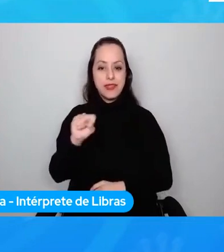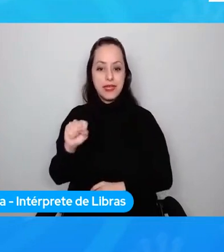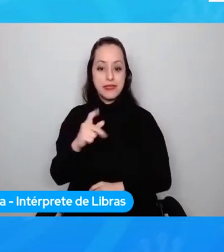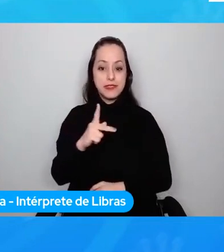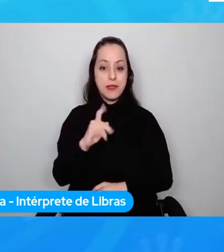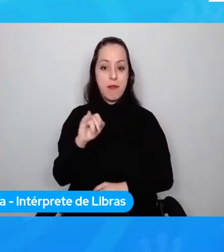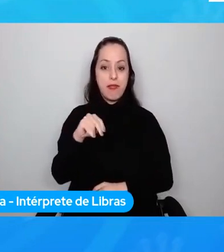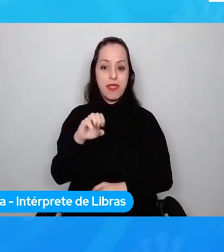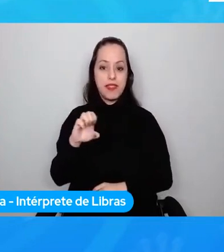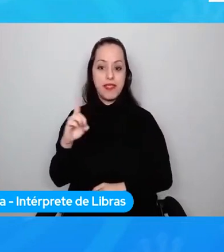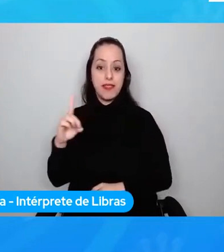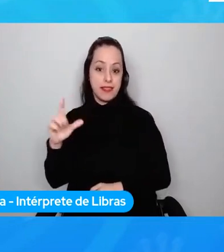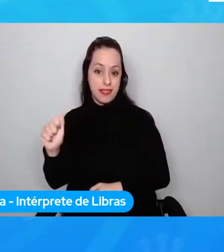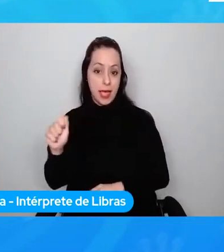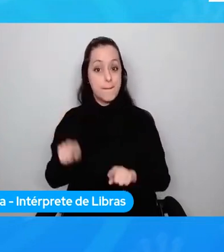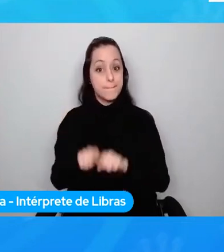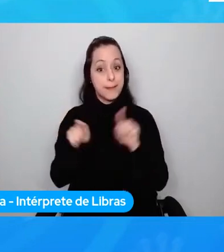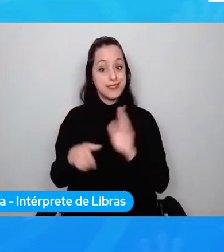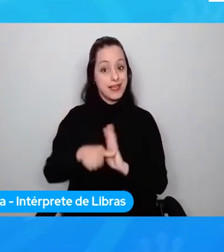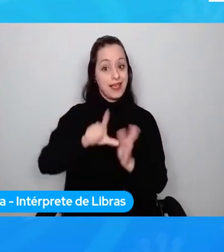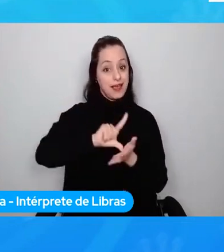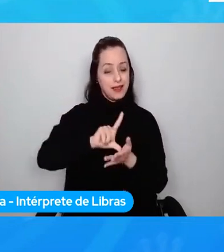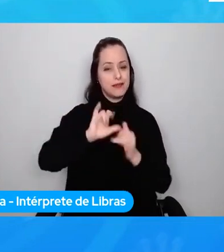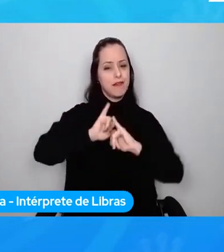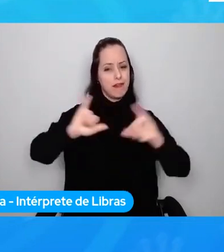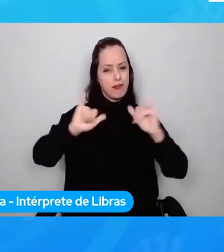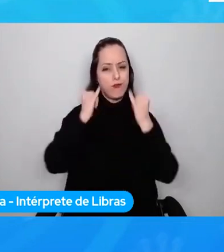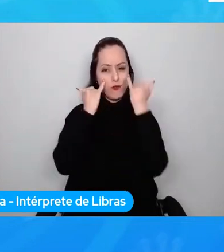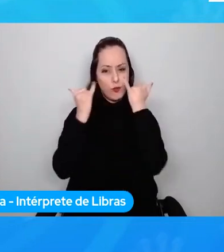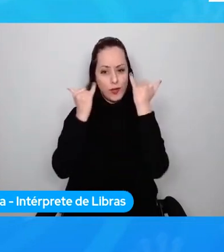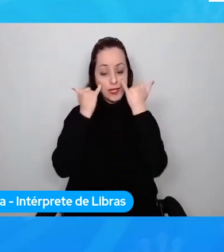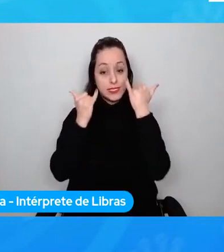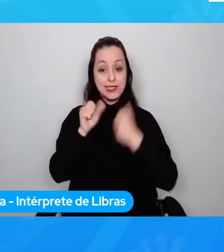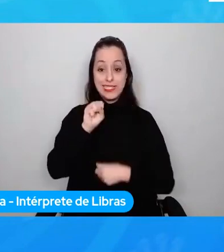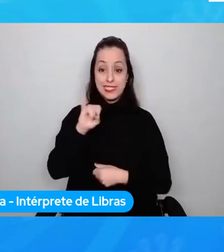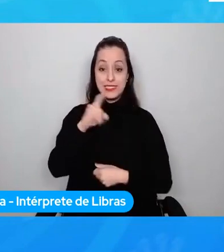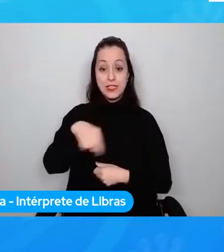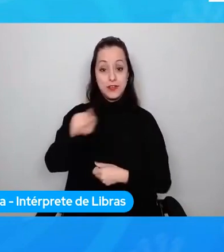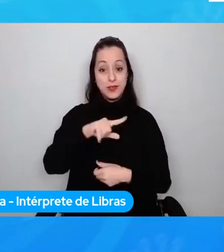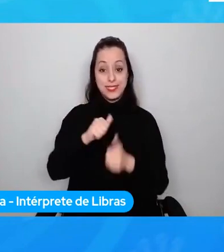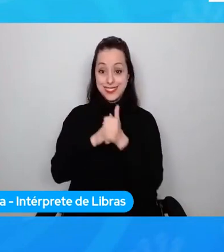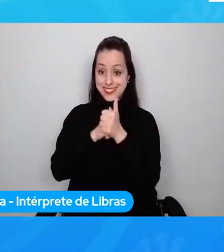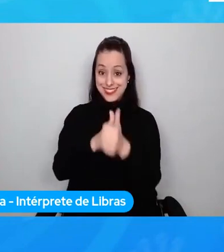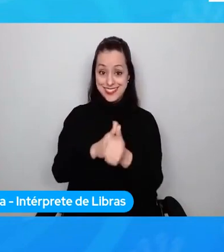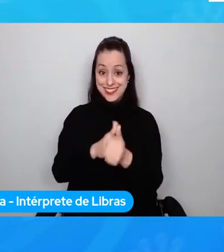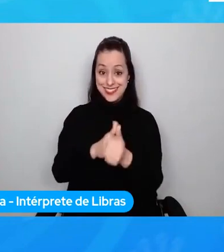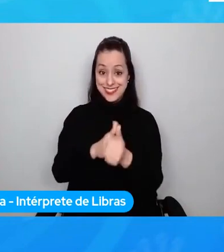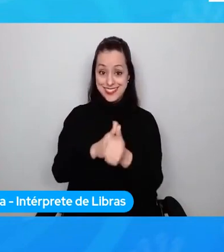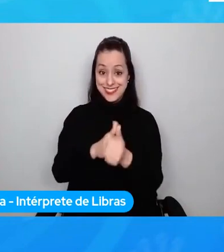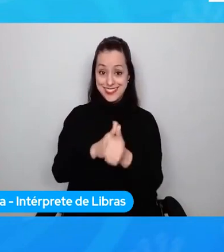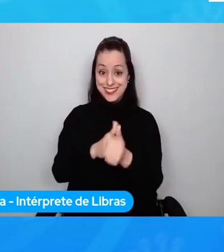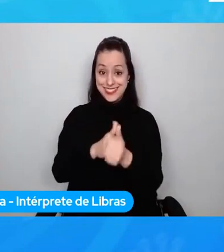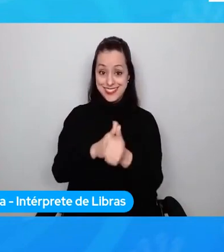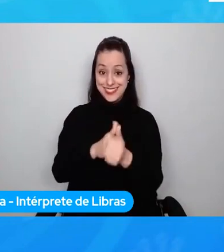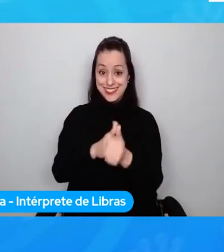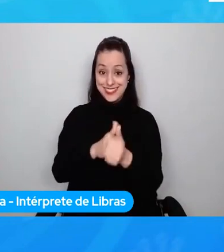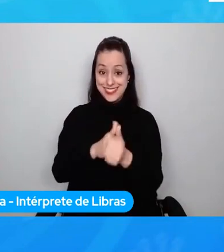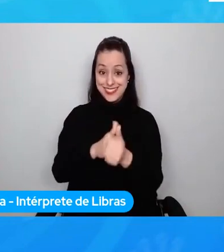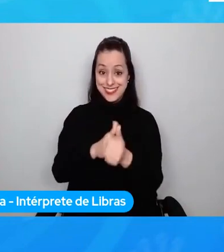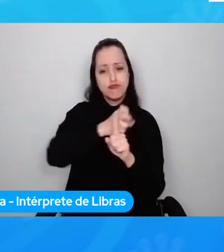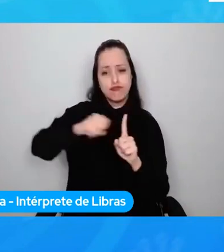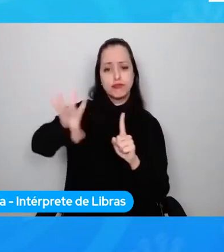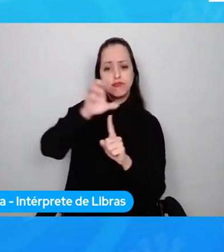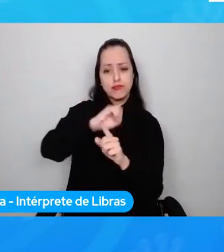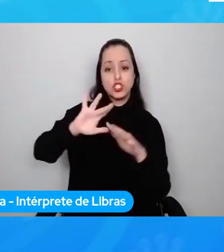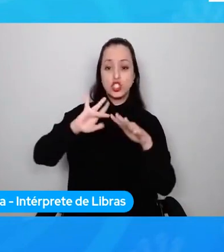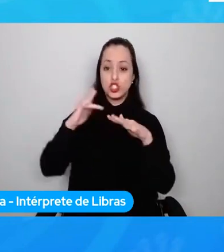darles algunas informaciones. Si están siguiendo nuestro evento, no olviden compartir en las redes sociales con